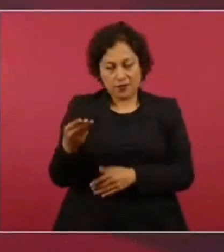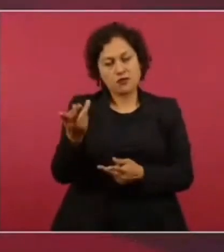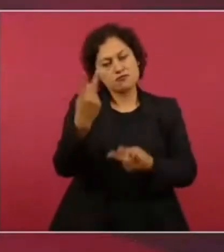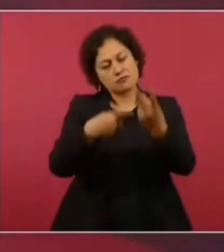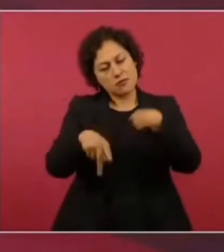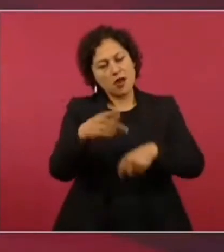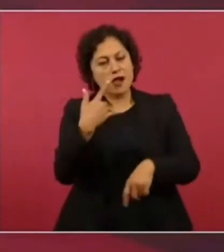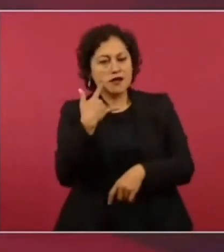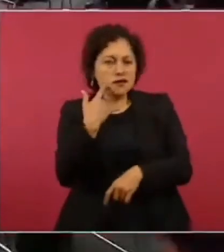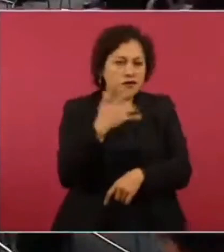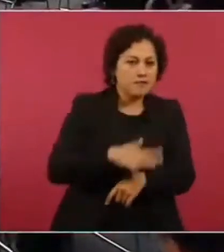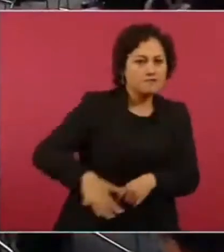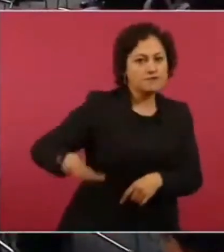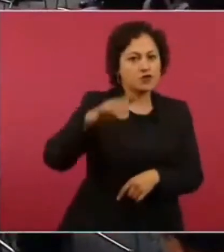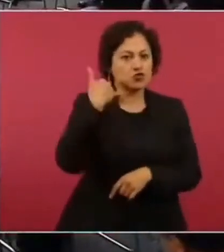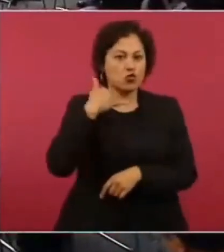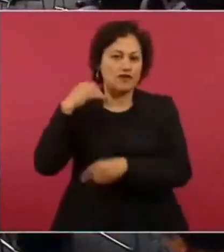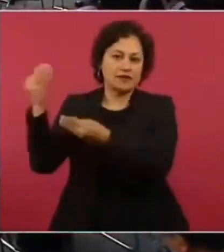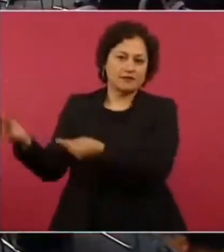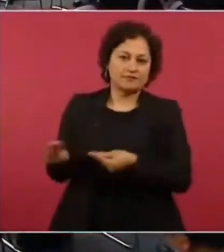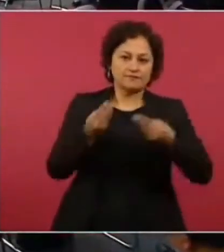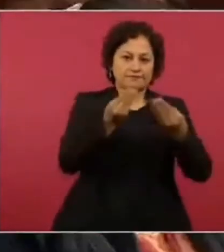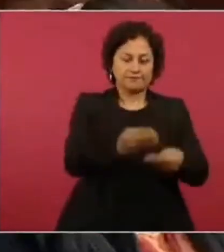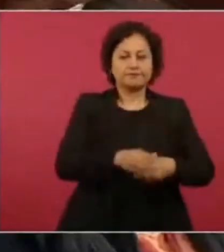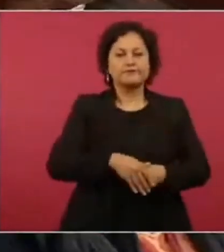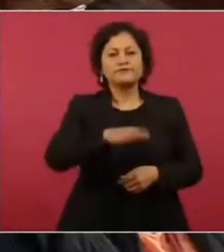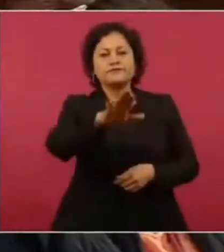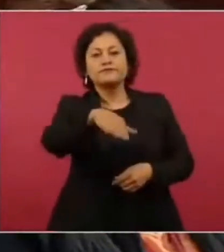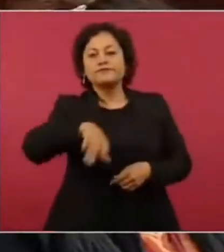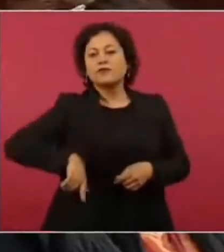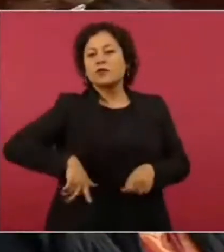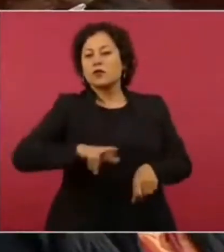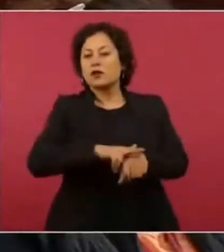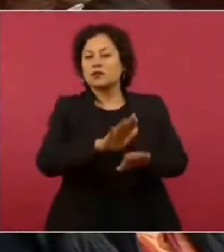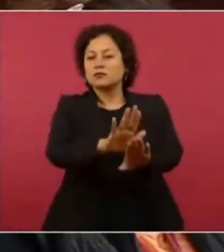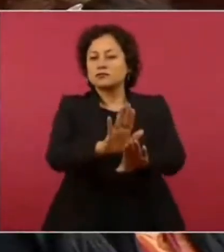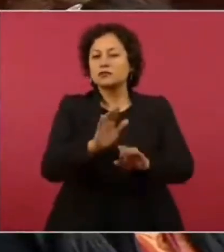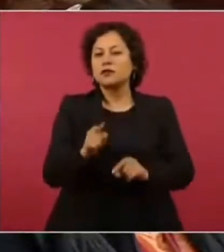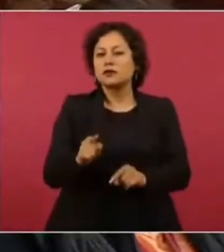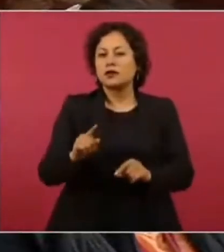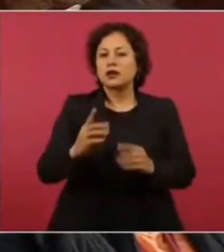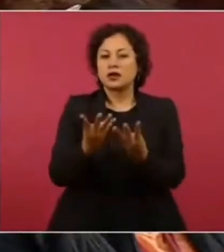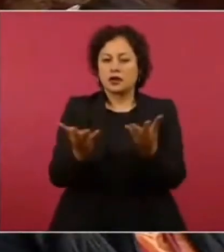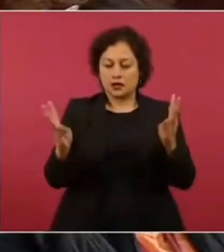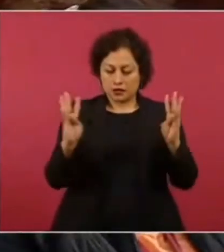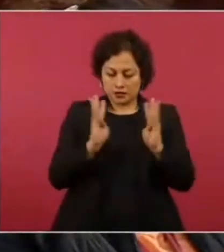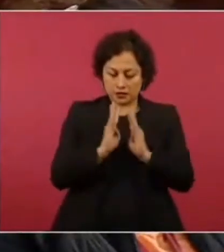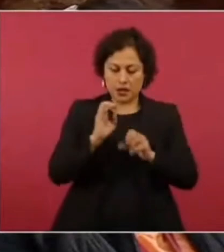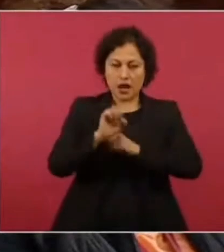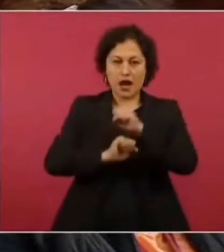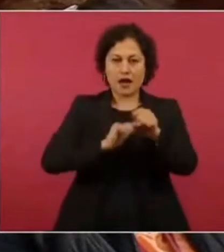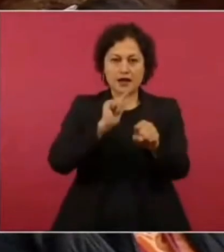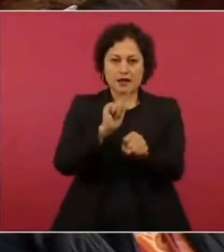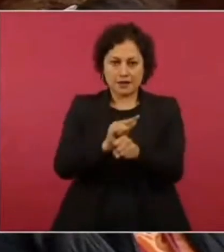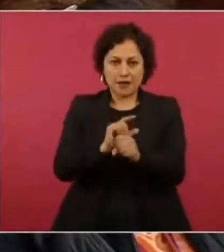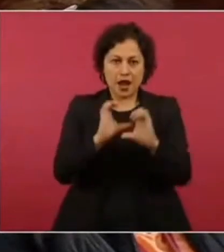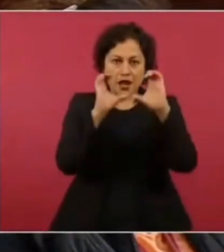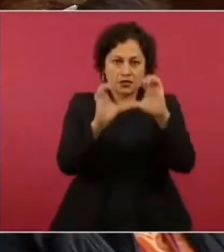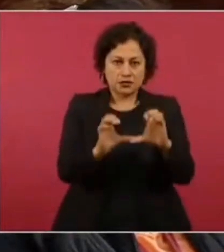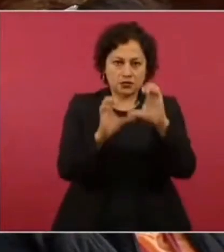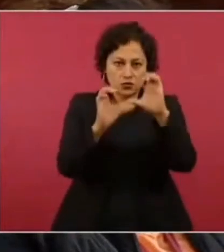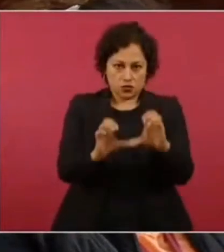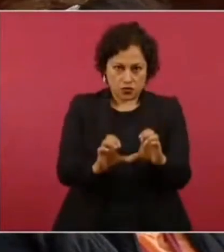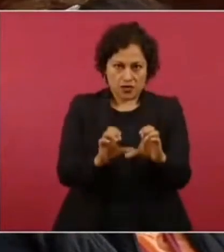Muchas gracias. Gobernador, nada más de las granjas, ya nos están dando ahora permisos. ¿Tienen algún número específico de